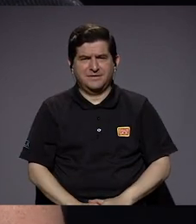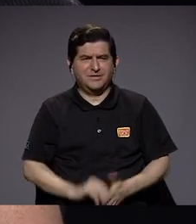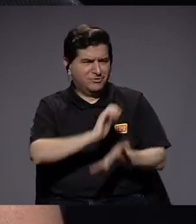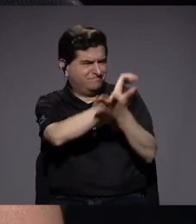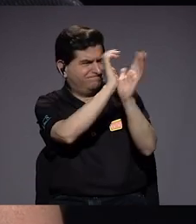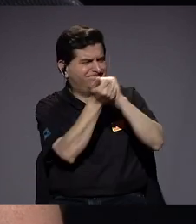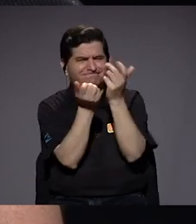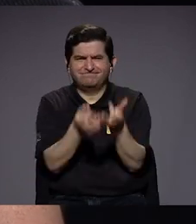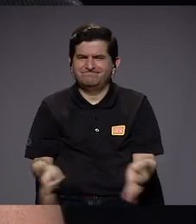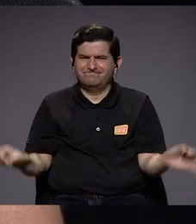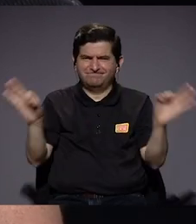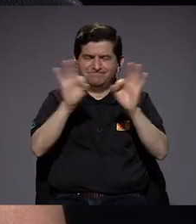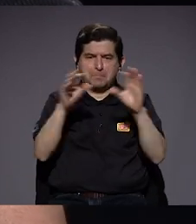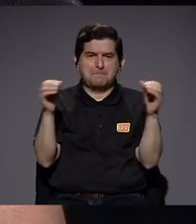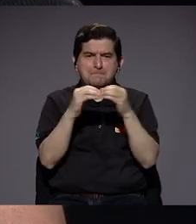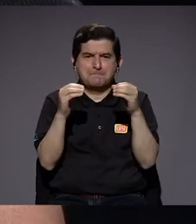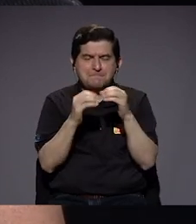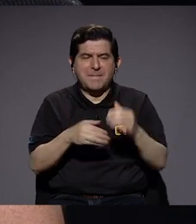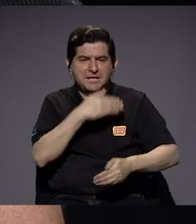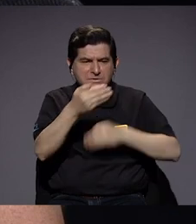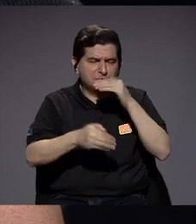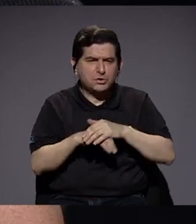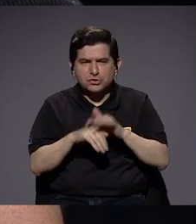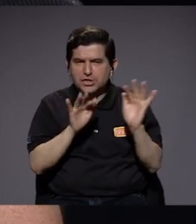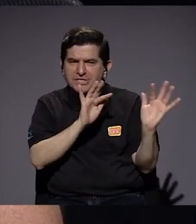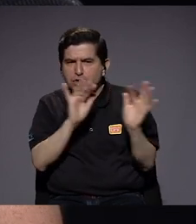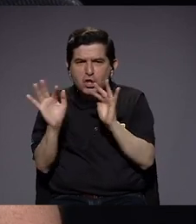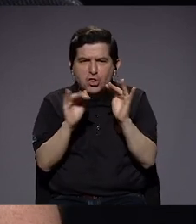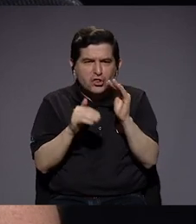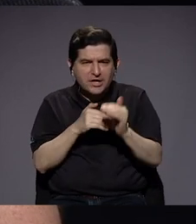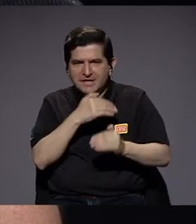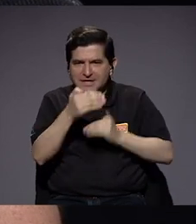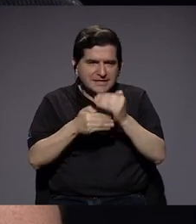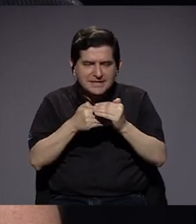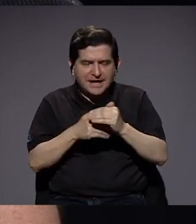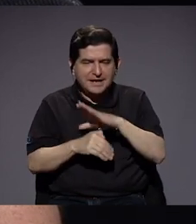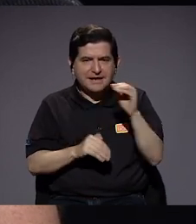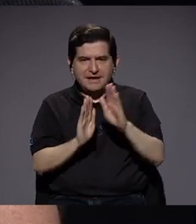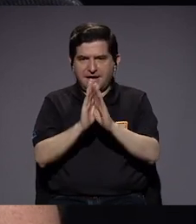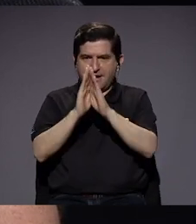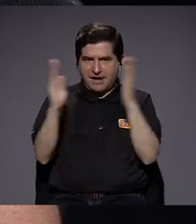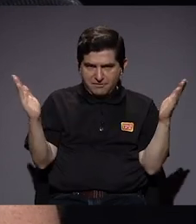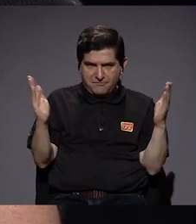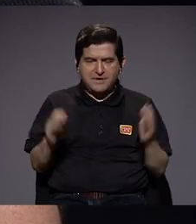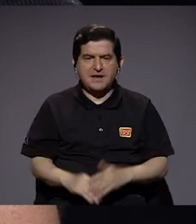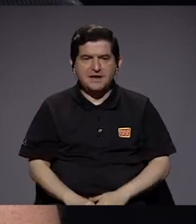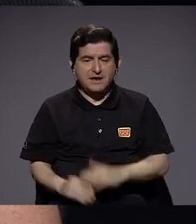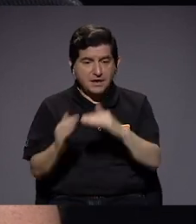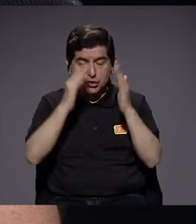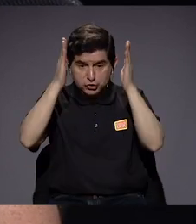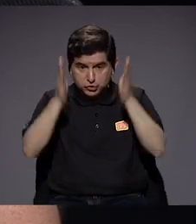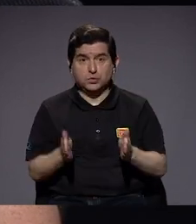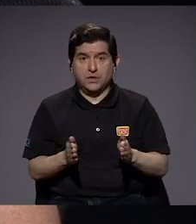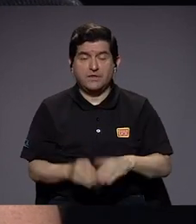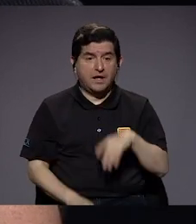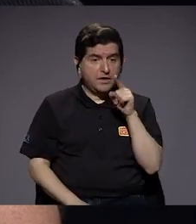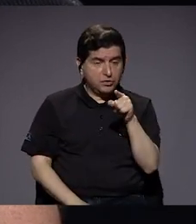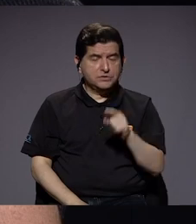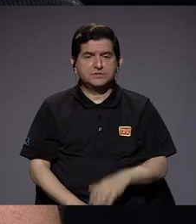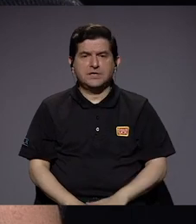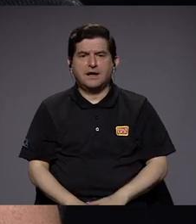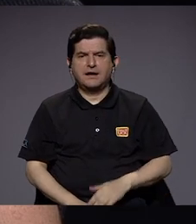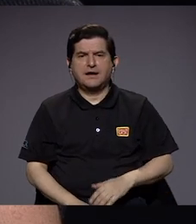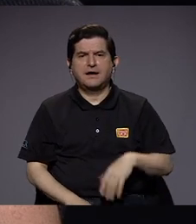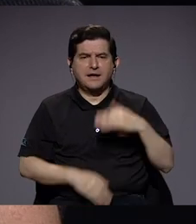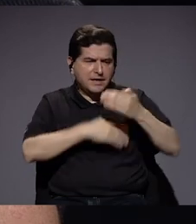importante hacia una mayor digitalización de los procesos y por supuesto apertura a la ciudadanía de lo que ahí se gestiona.